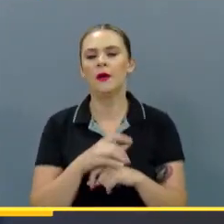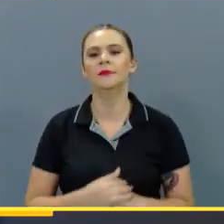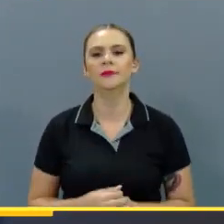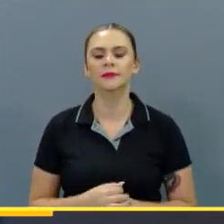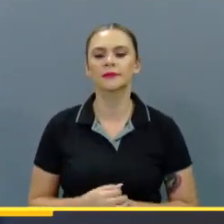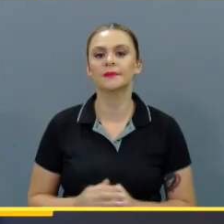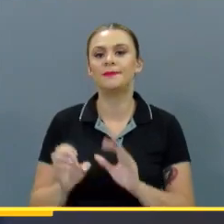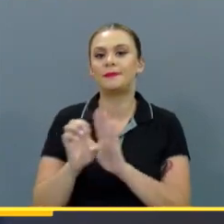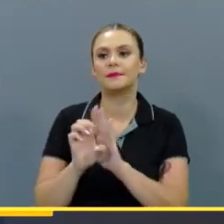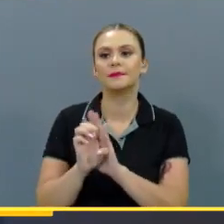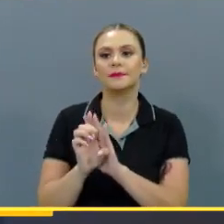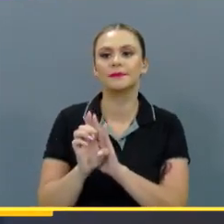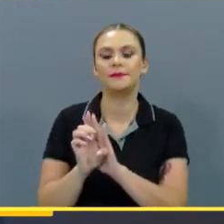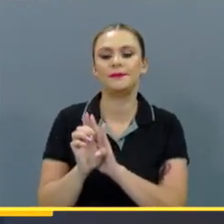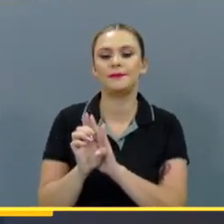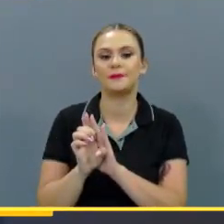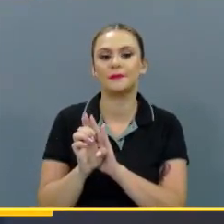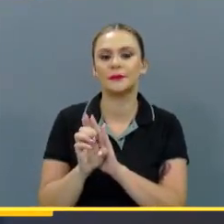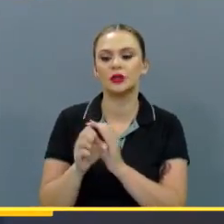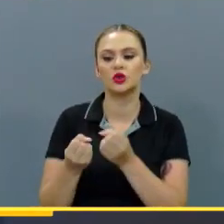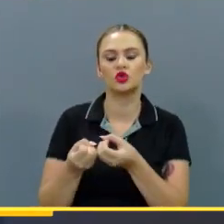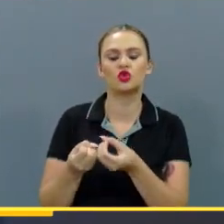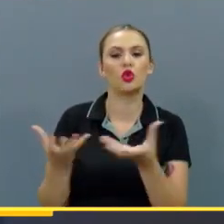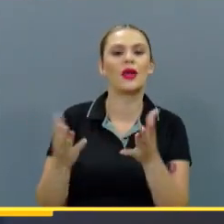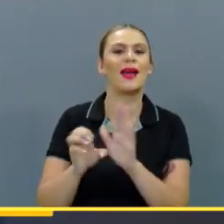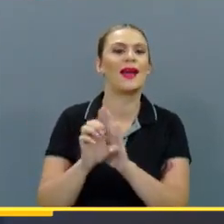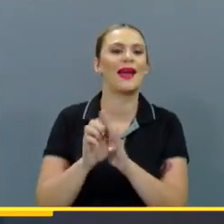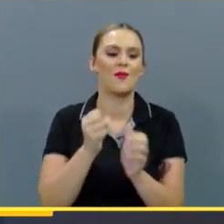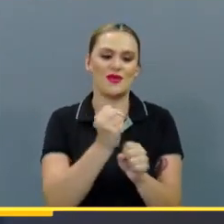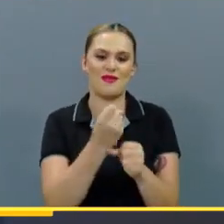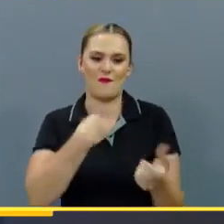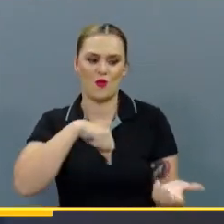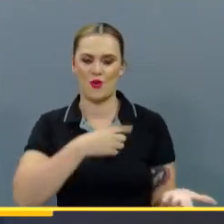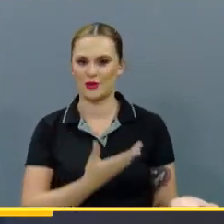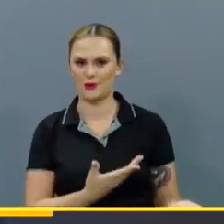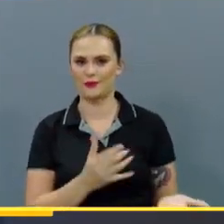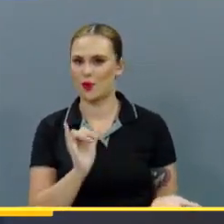digamos, el hecho de soltar. Es como en el trabajo nuestro.